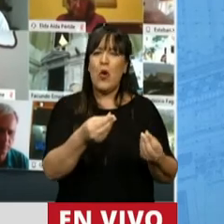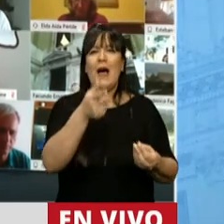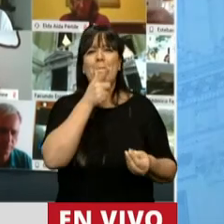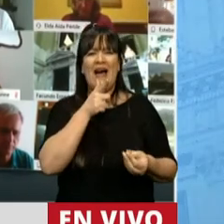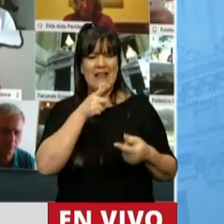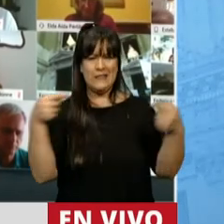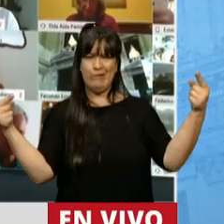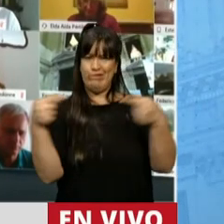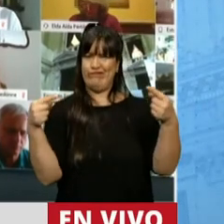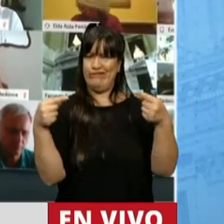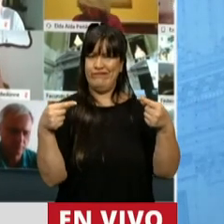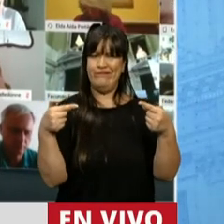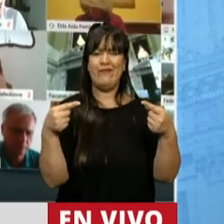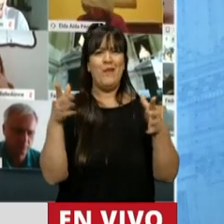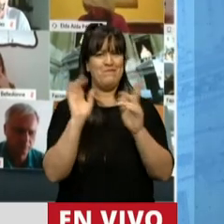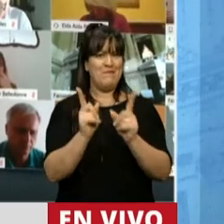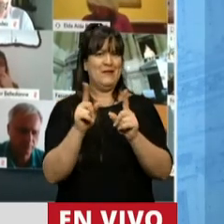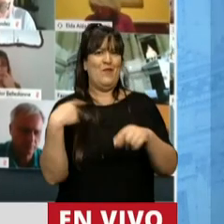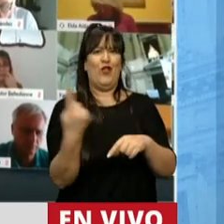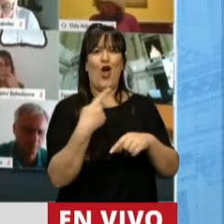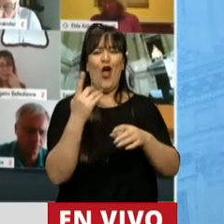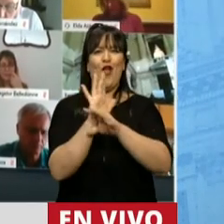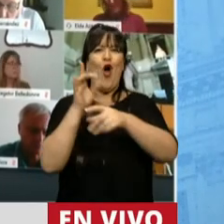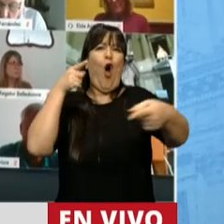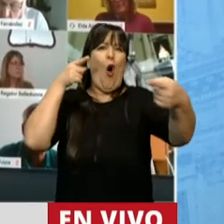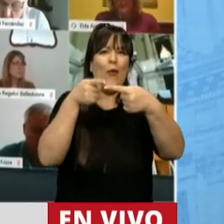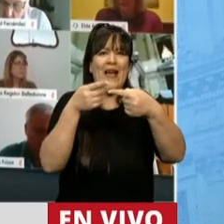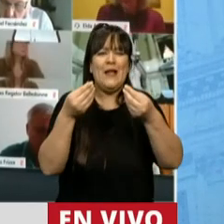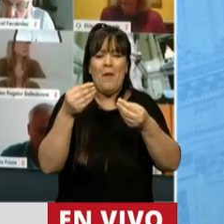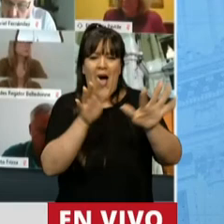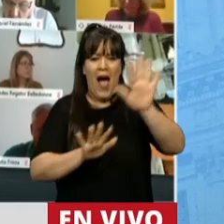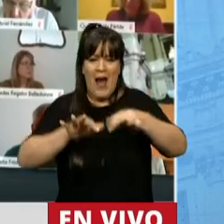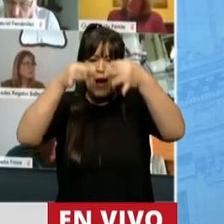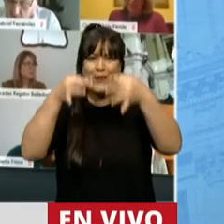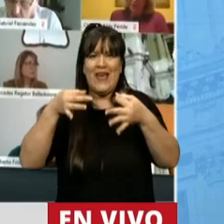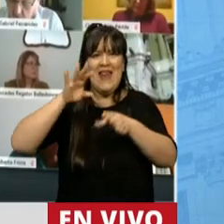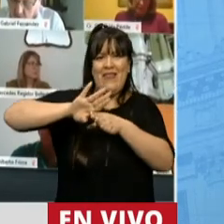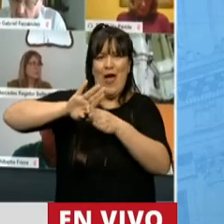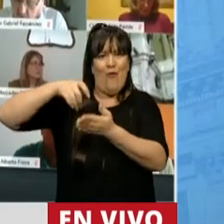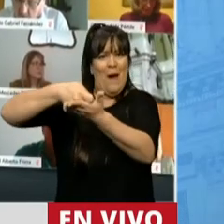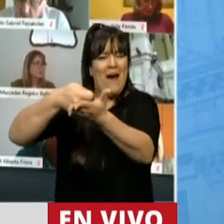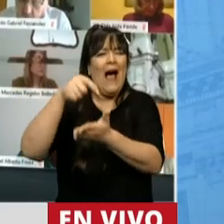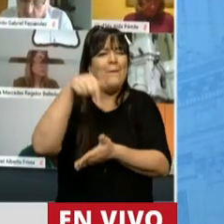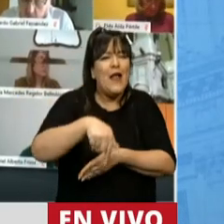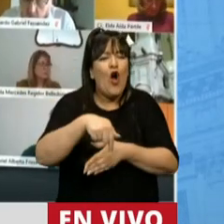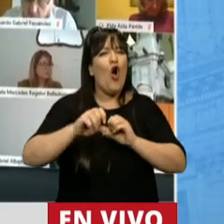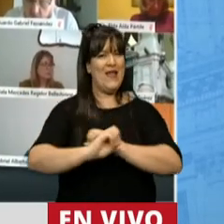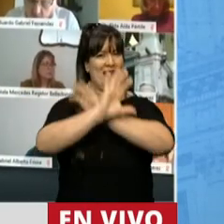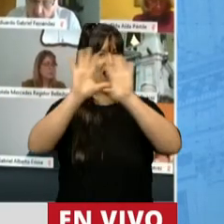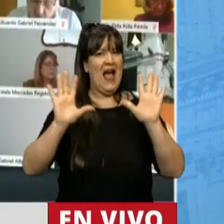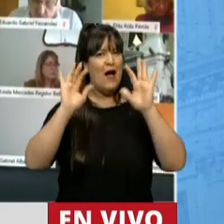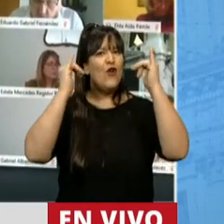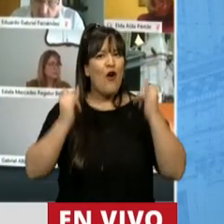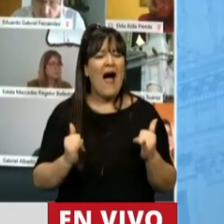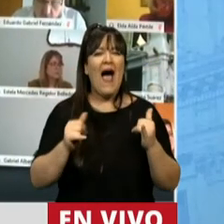contradicción al objetivo de ordenar la deuda. Creo que eso está más claro hoy aún